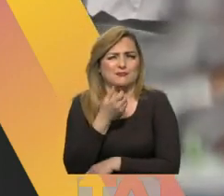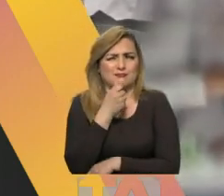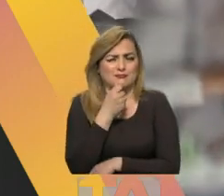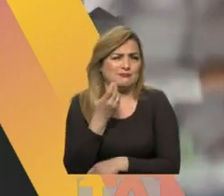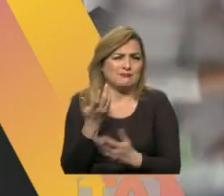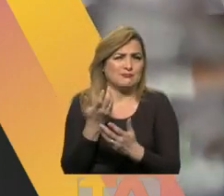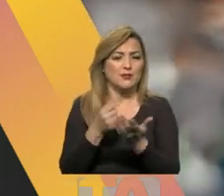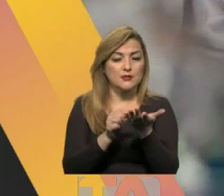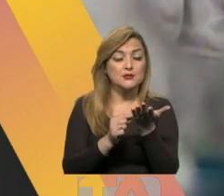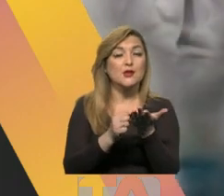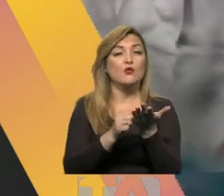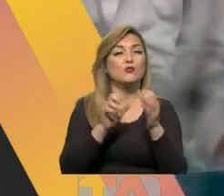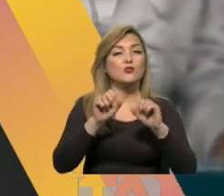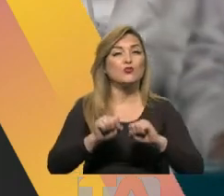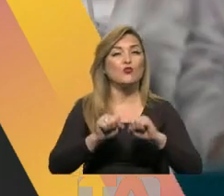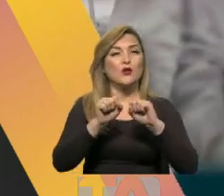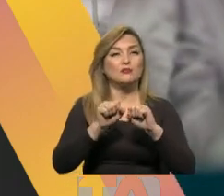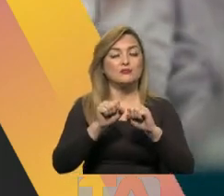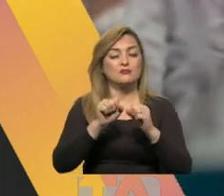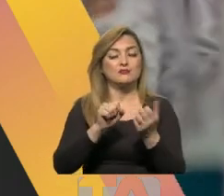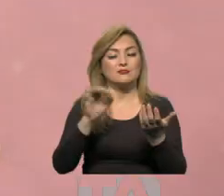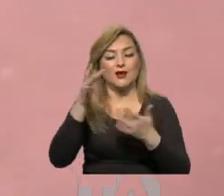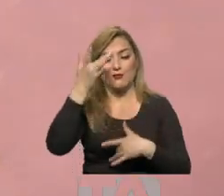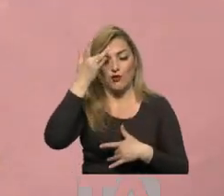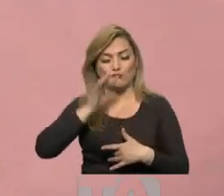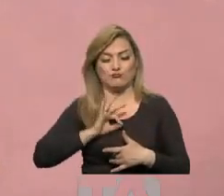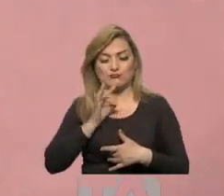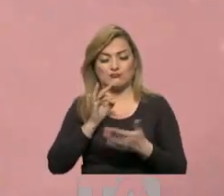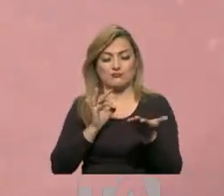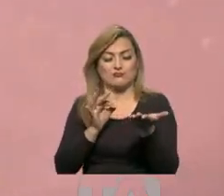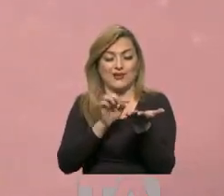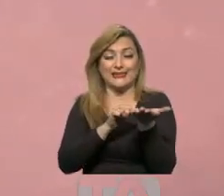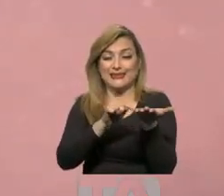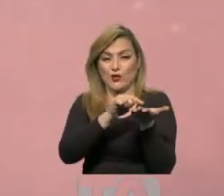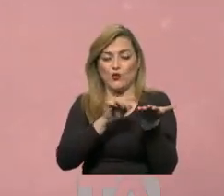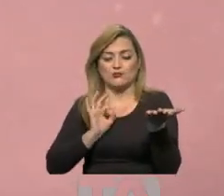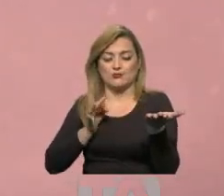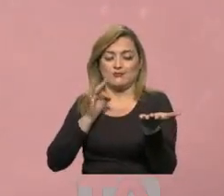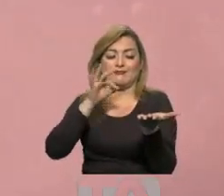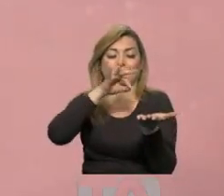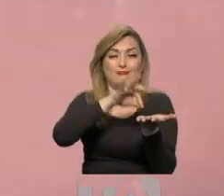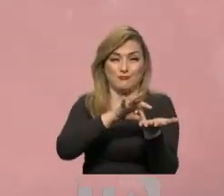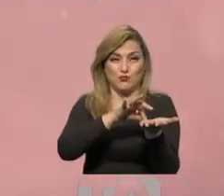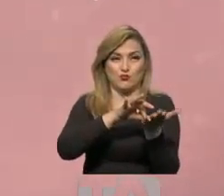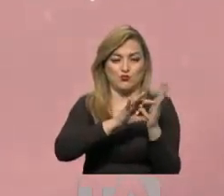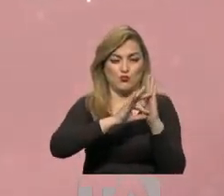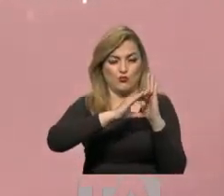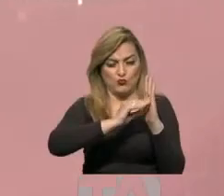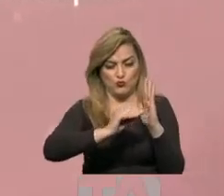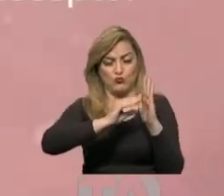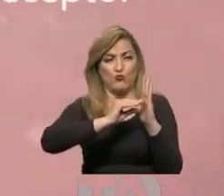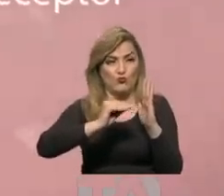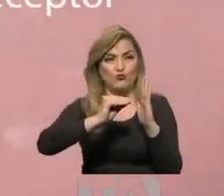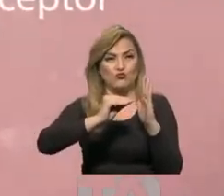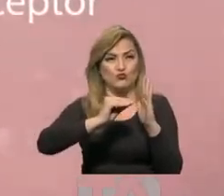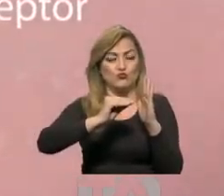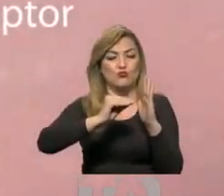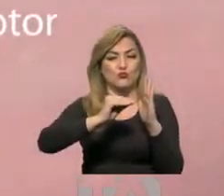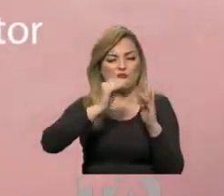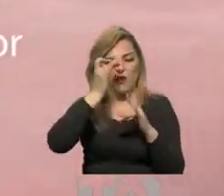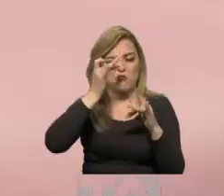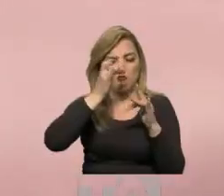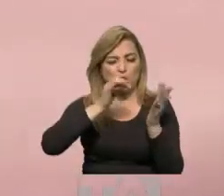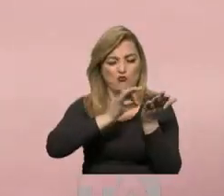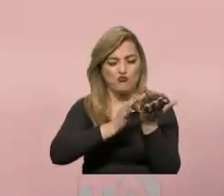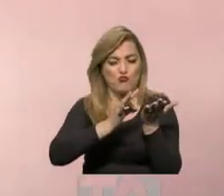las células que pueden infectarse, replicar y volver a causar un proceso infeccioso en el huésped, pues